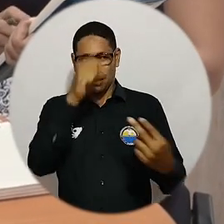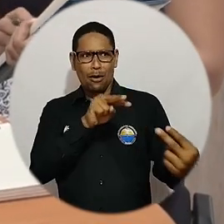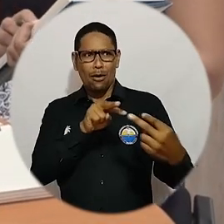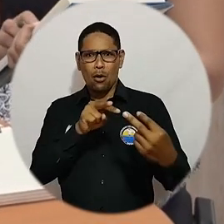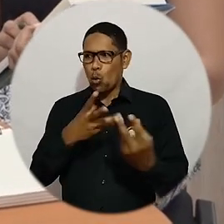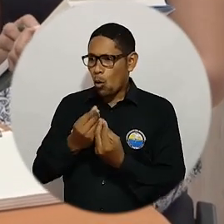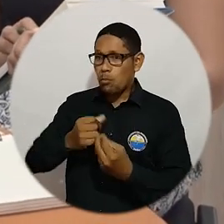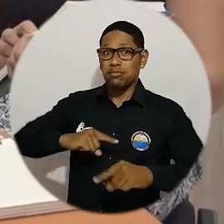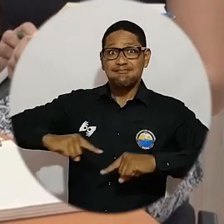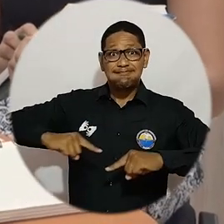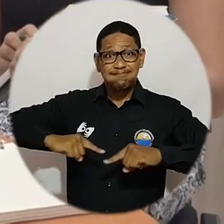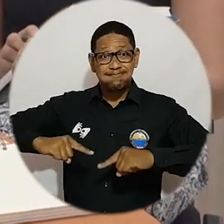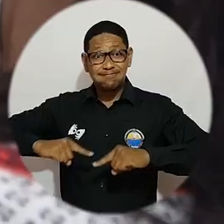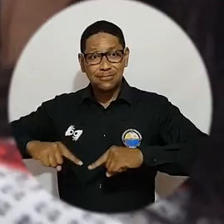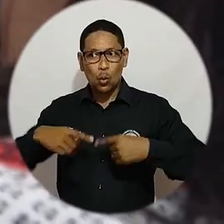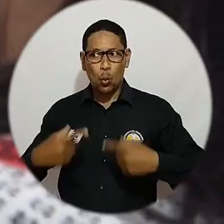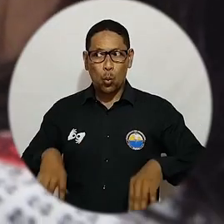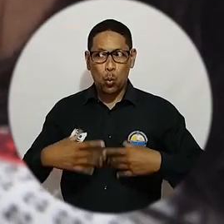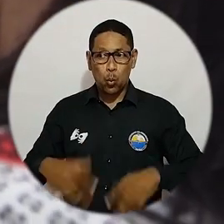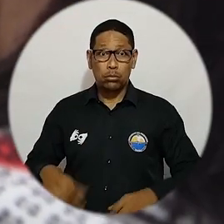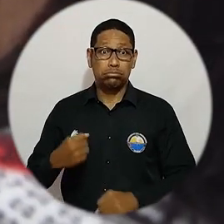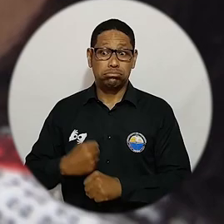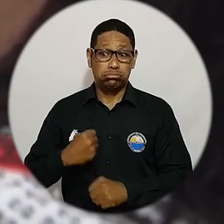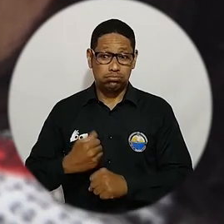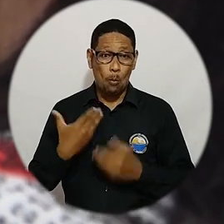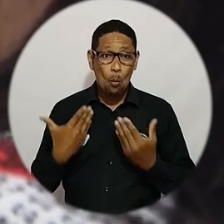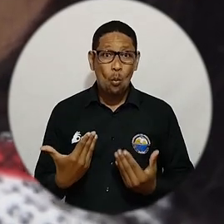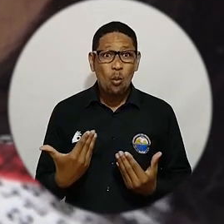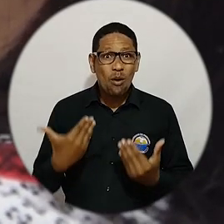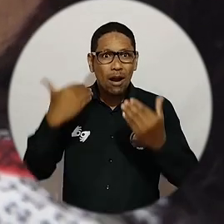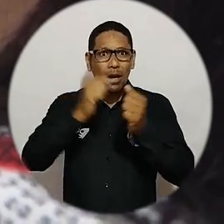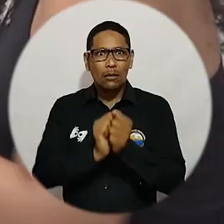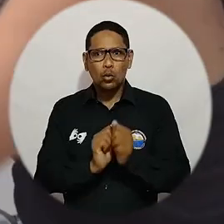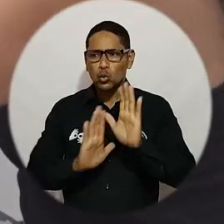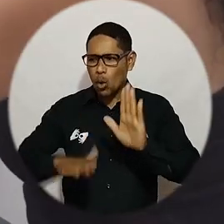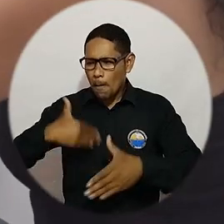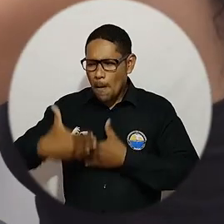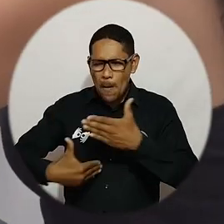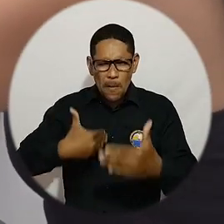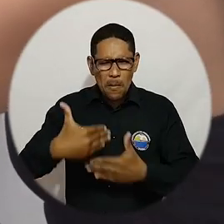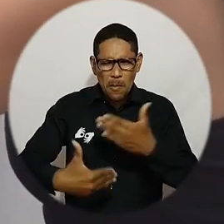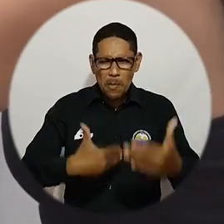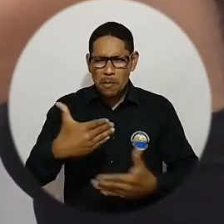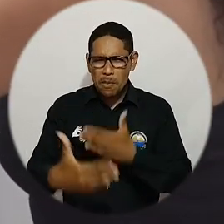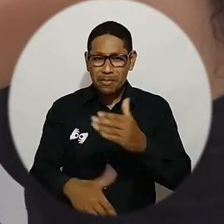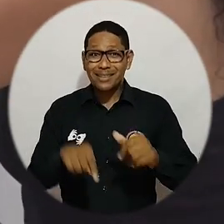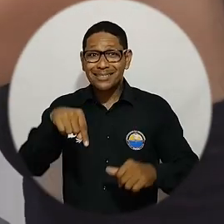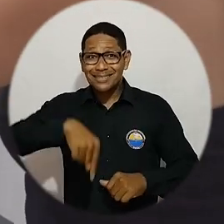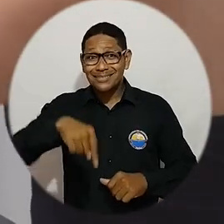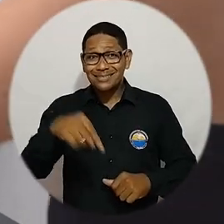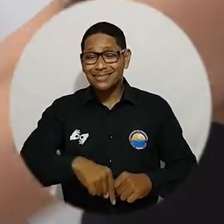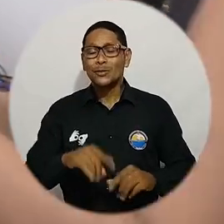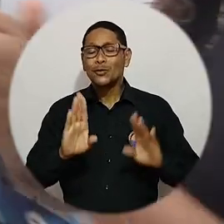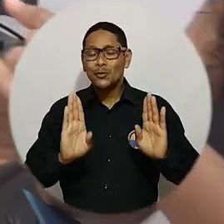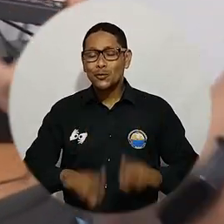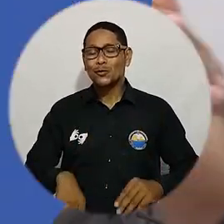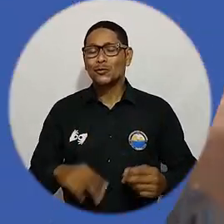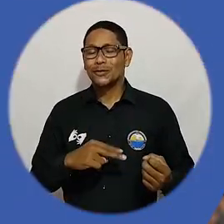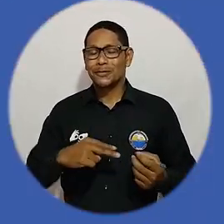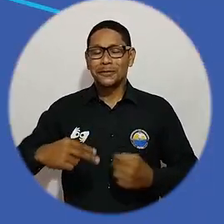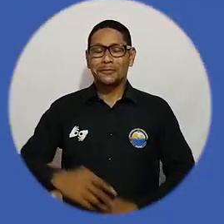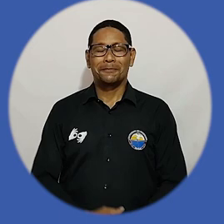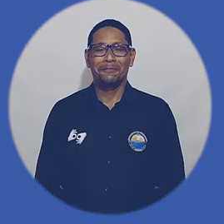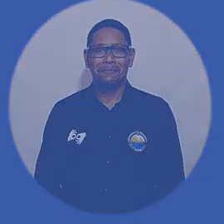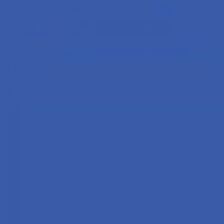docentes, al cuerpo administrativo, que fue una función fundamental dentro de todo este proceso de esta casa de